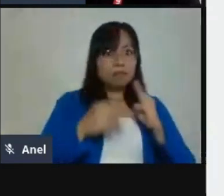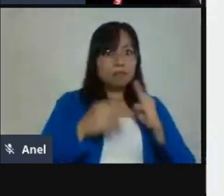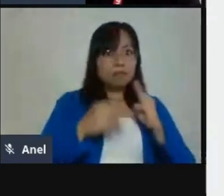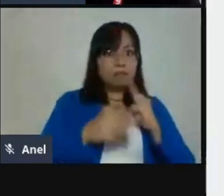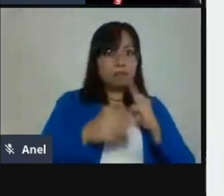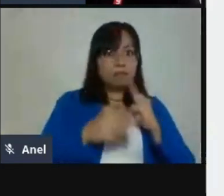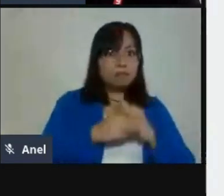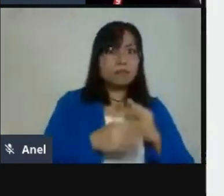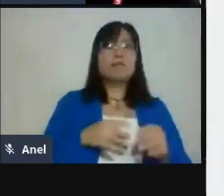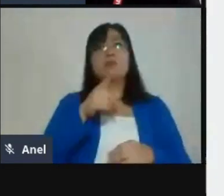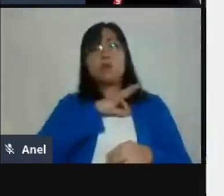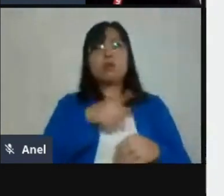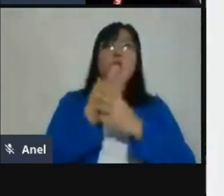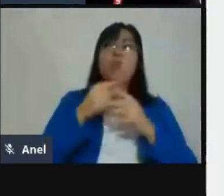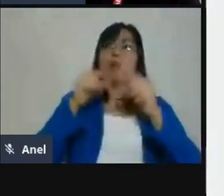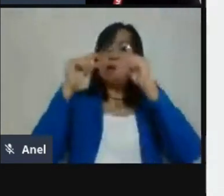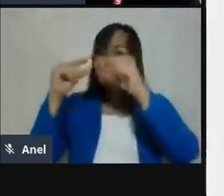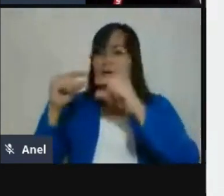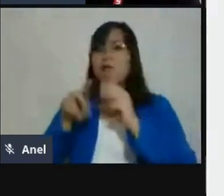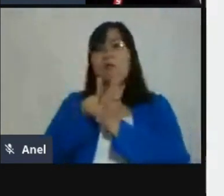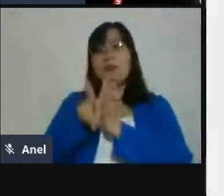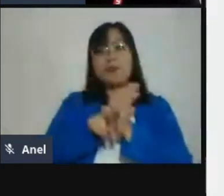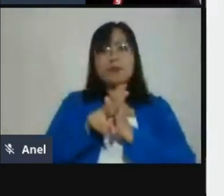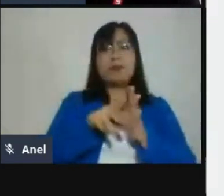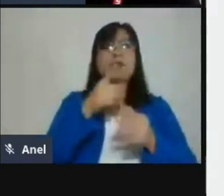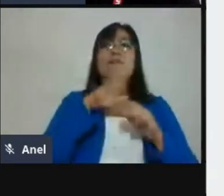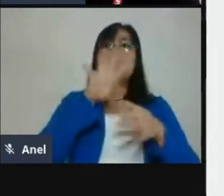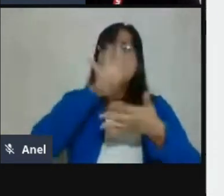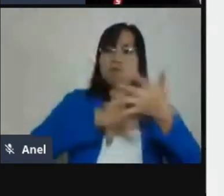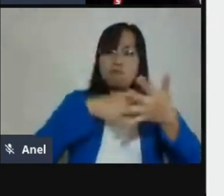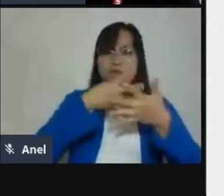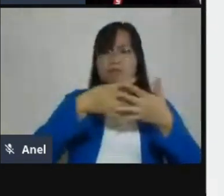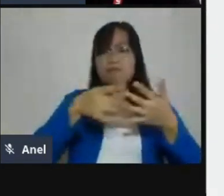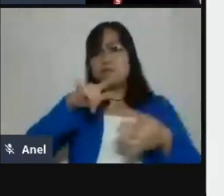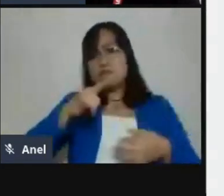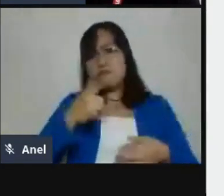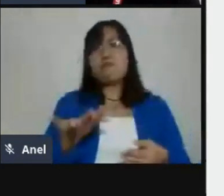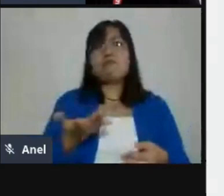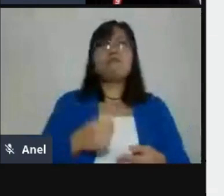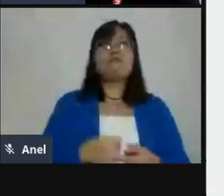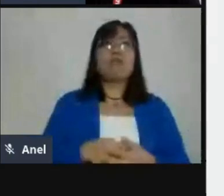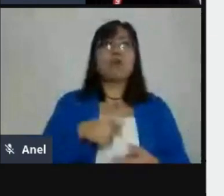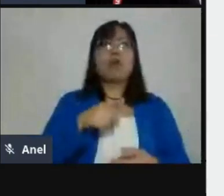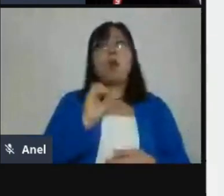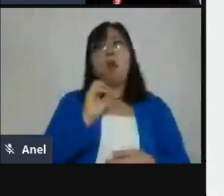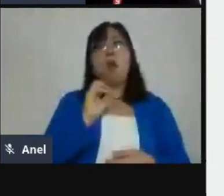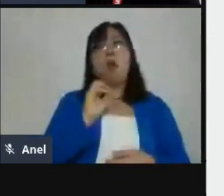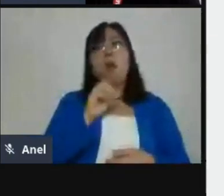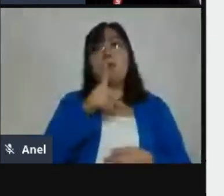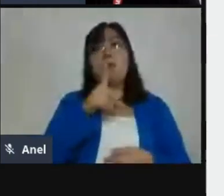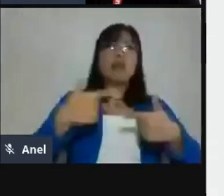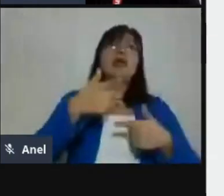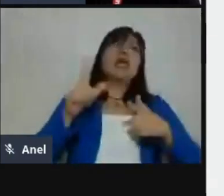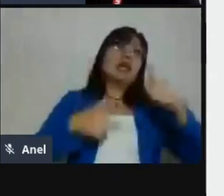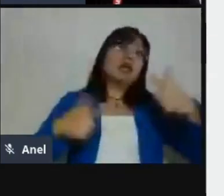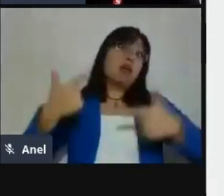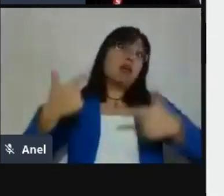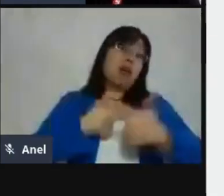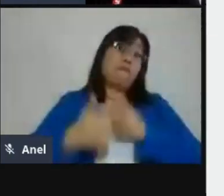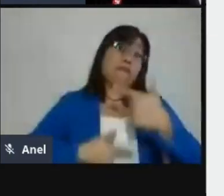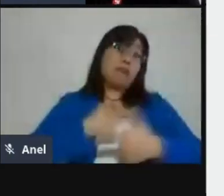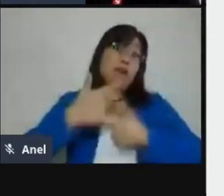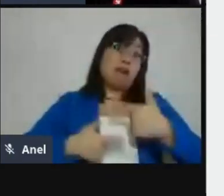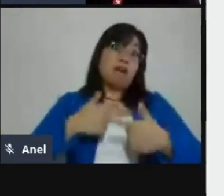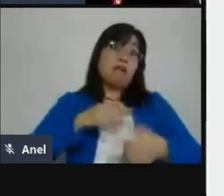YouTube. Tú puedes poner tu calendario. Si estás viendo algo de geografía por ahí, pues, puedes insertar un mapa de Google. Entonces,